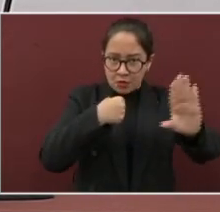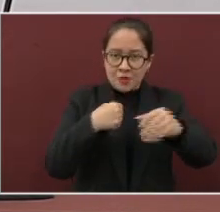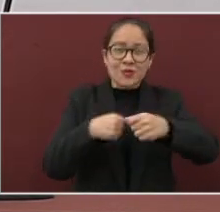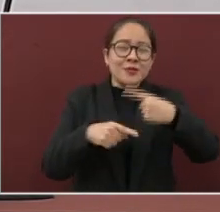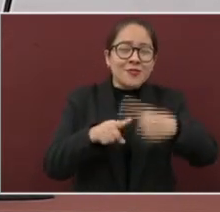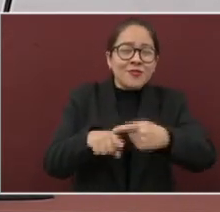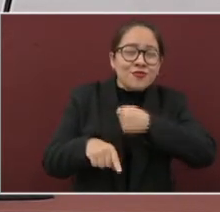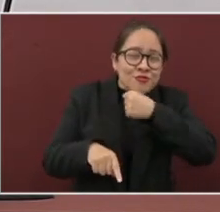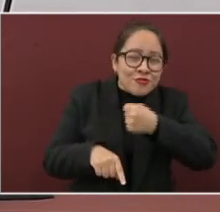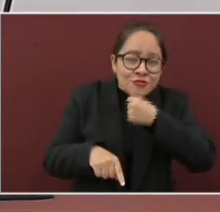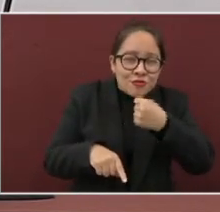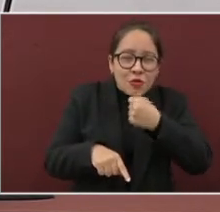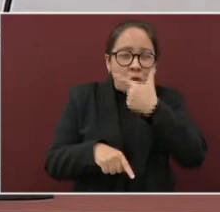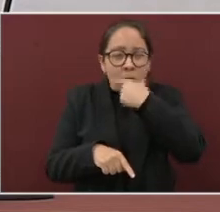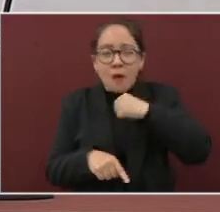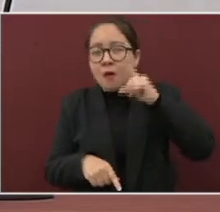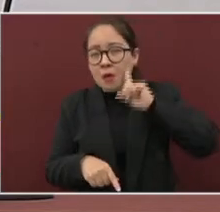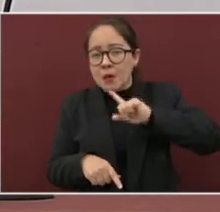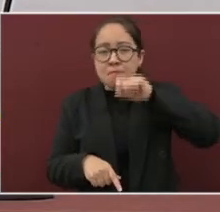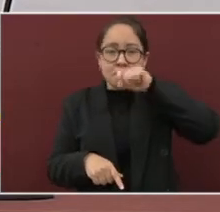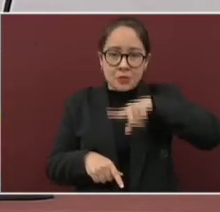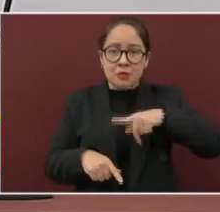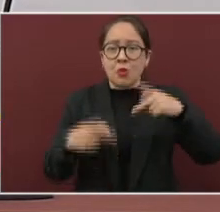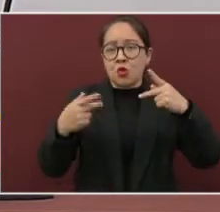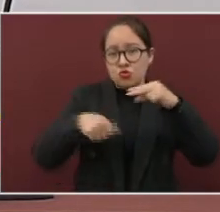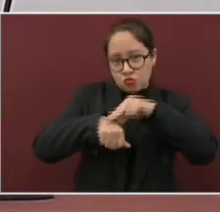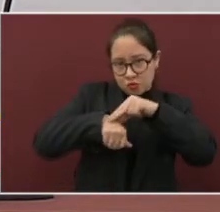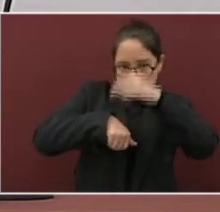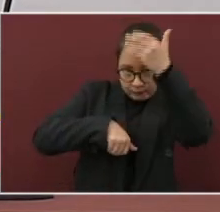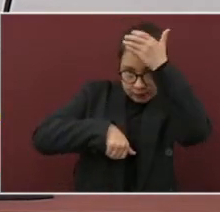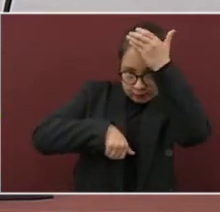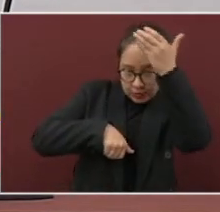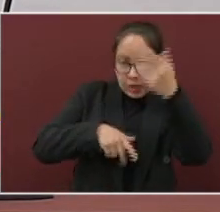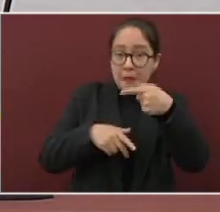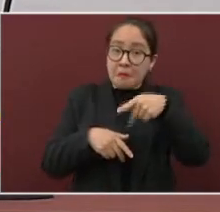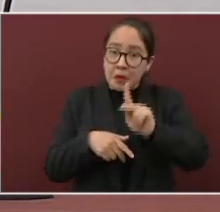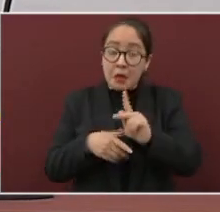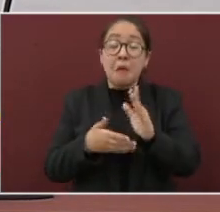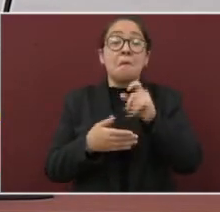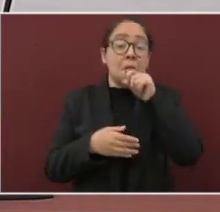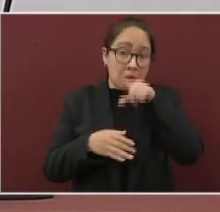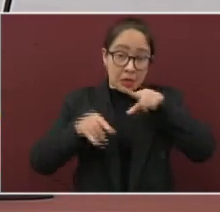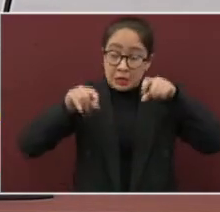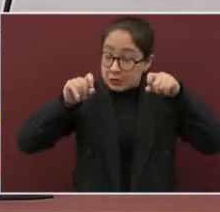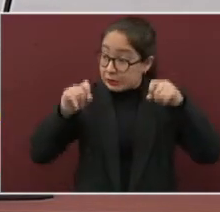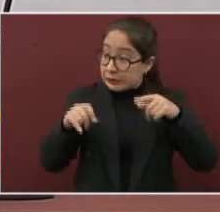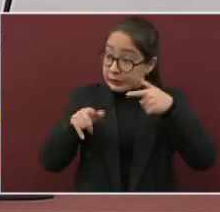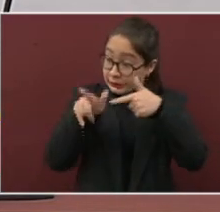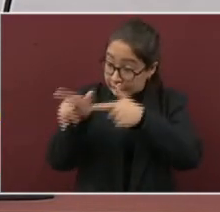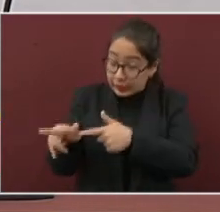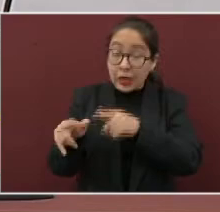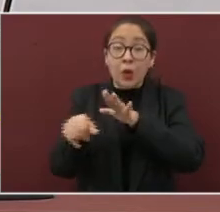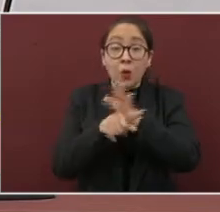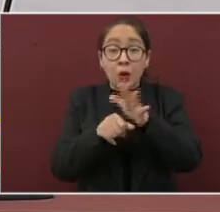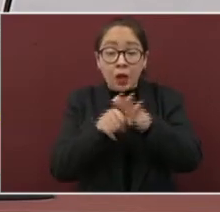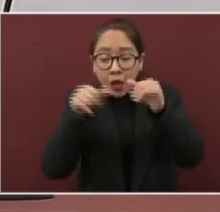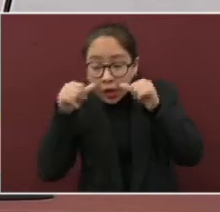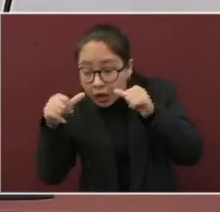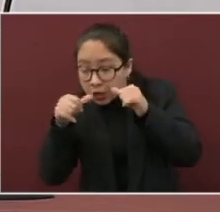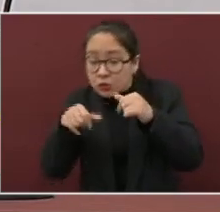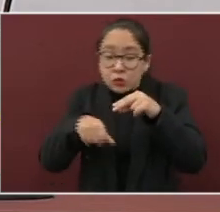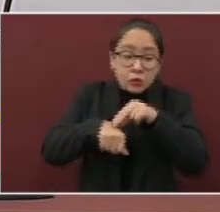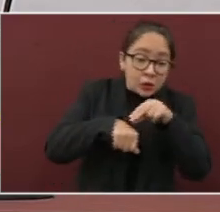adultos mayores y personal de salud, por el otro, se continúa con la atención médica para pacientes